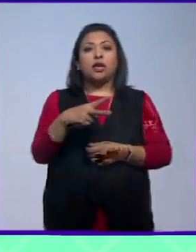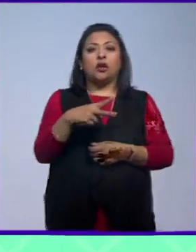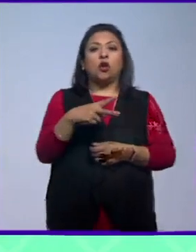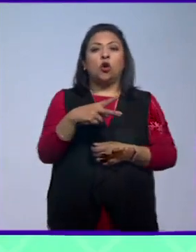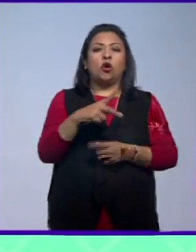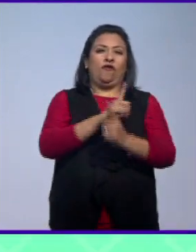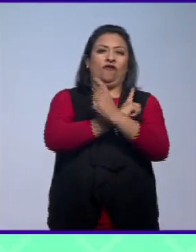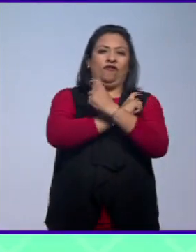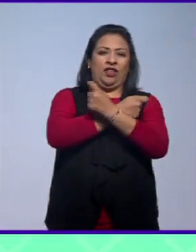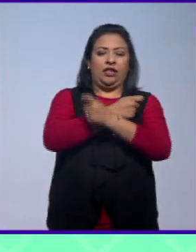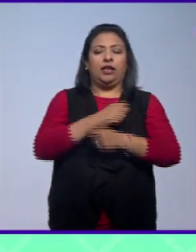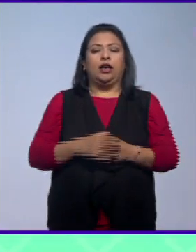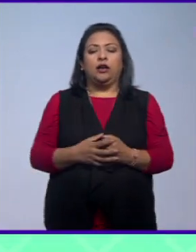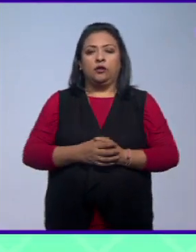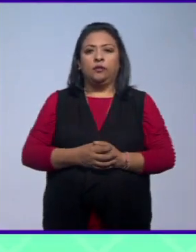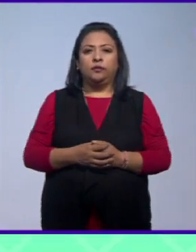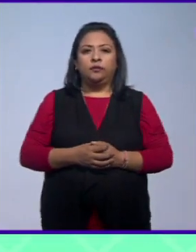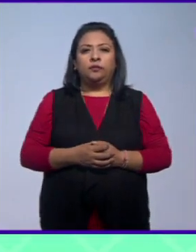la Santa Sede.